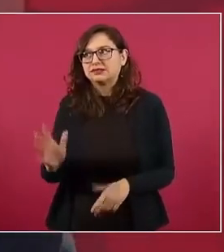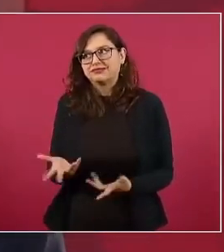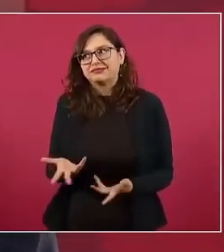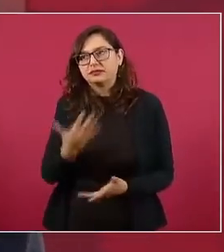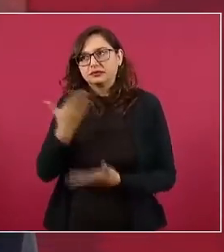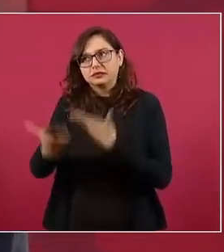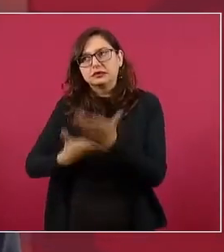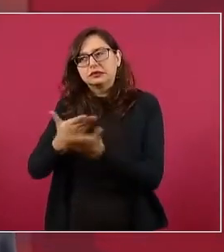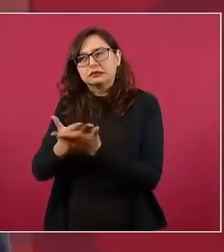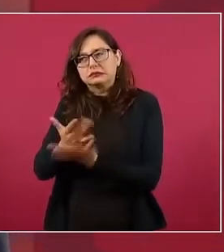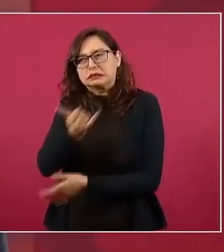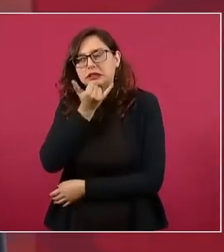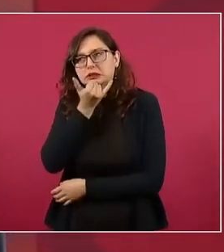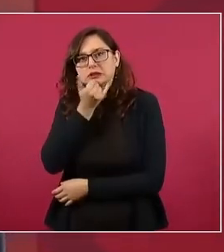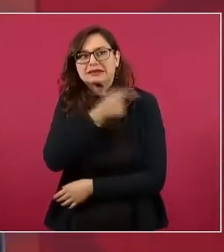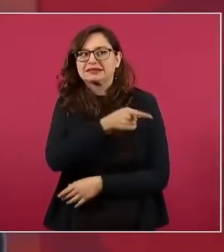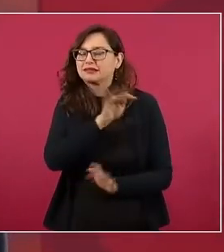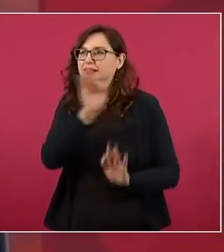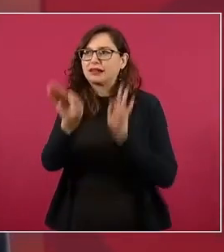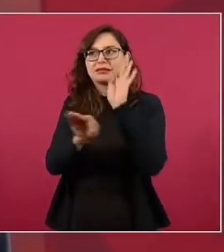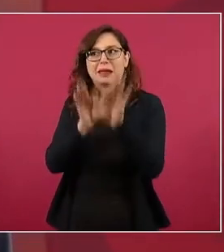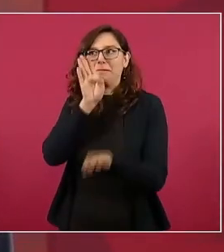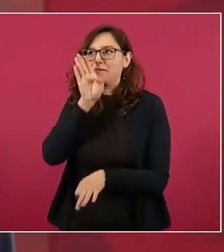te ofrezco disculpas,